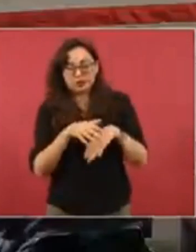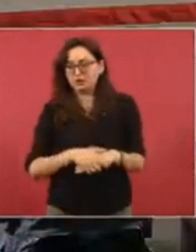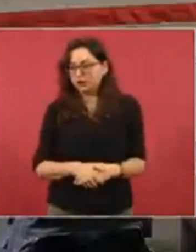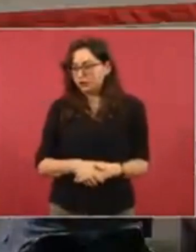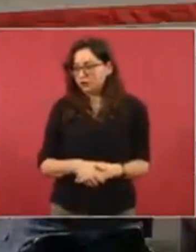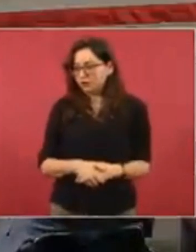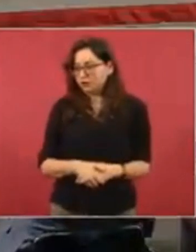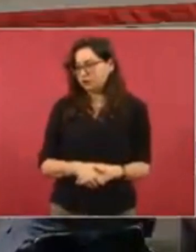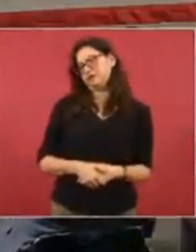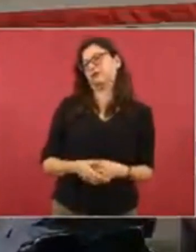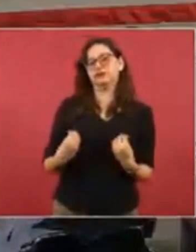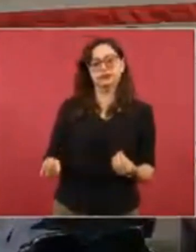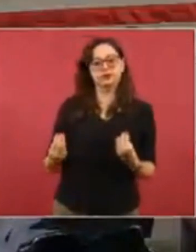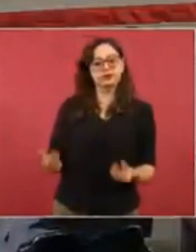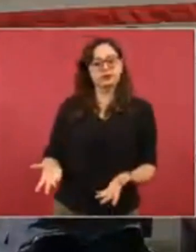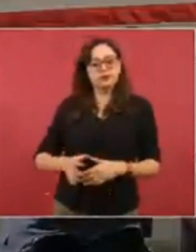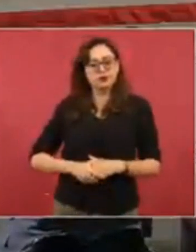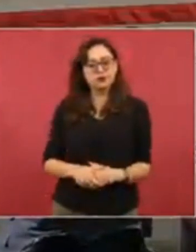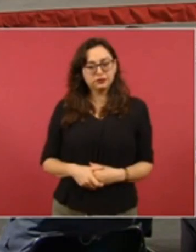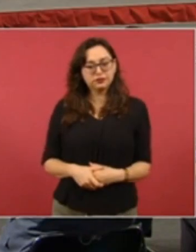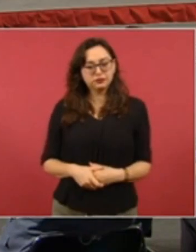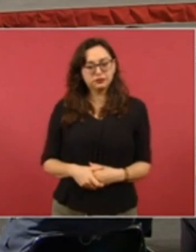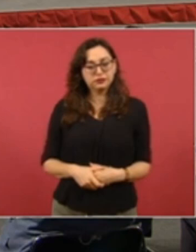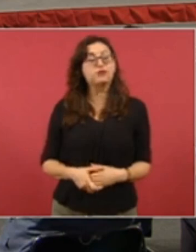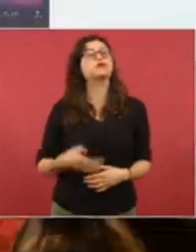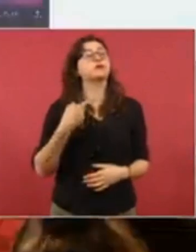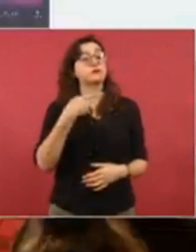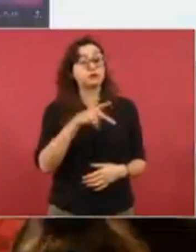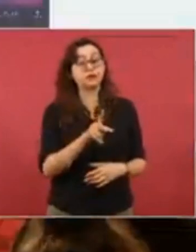ah no pero agrega en una declaración